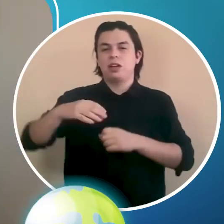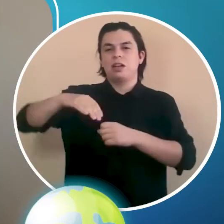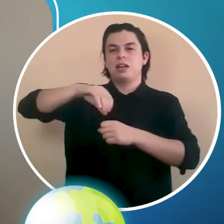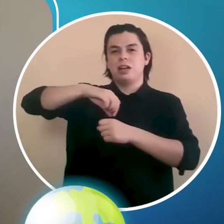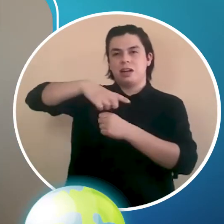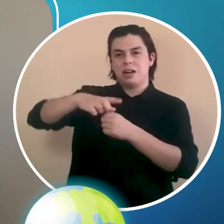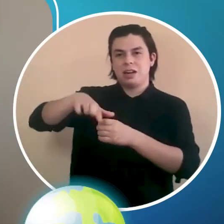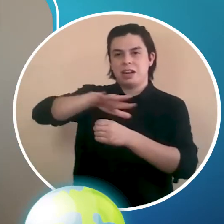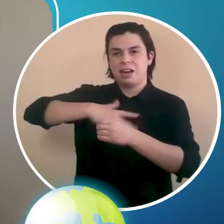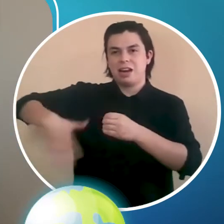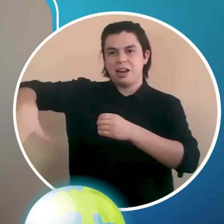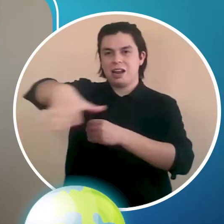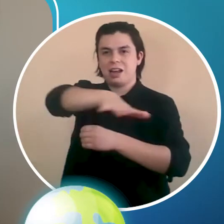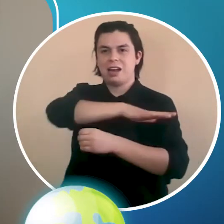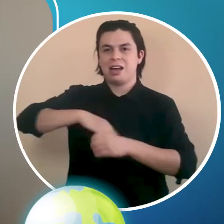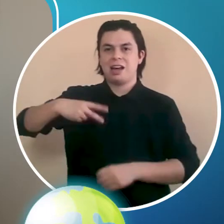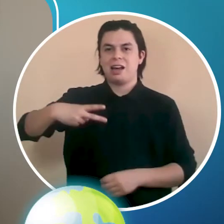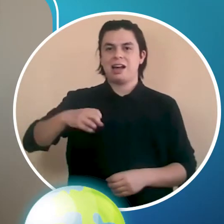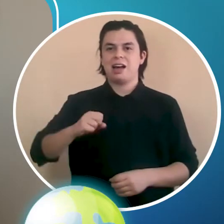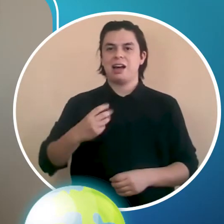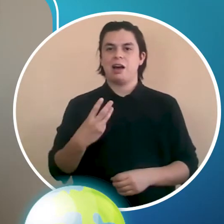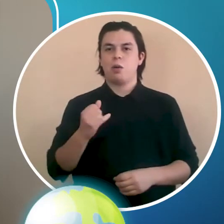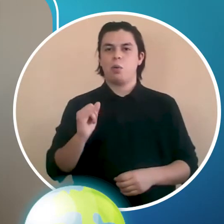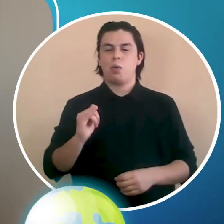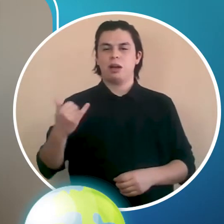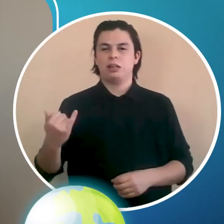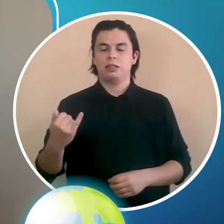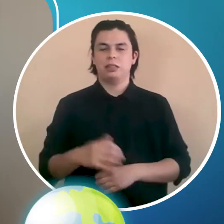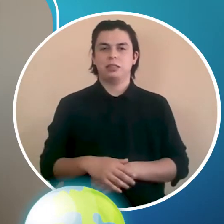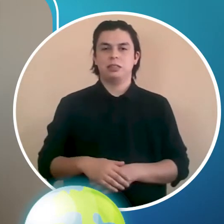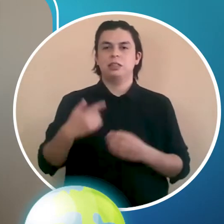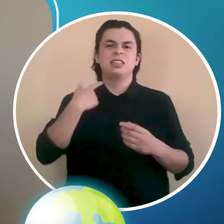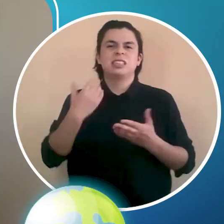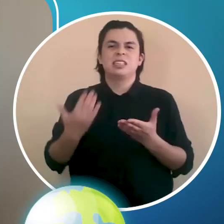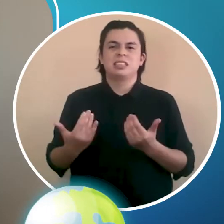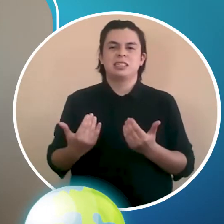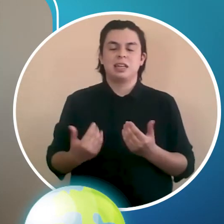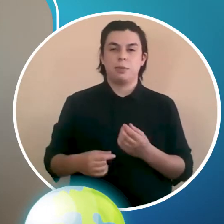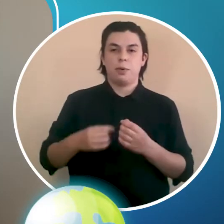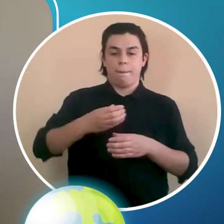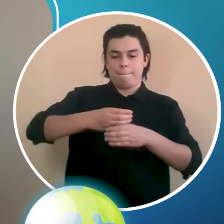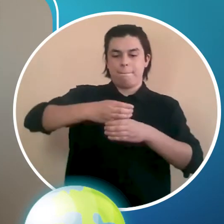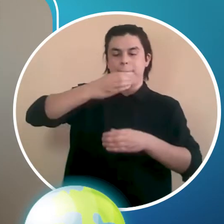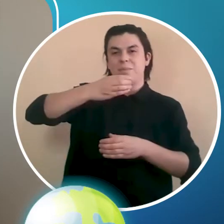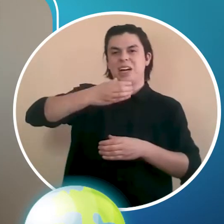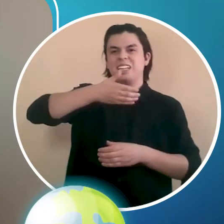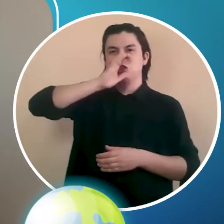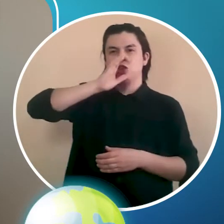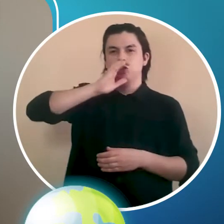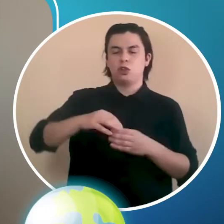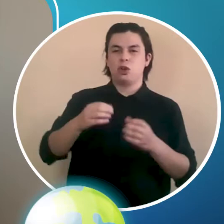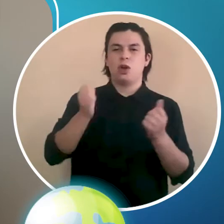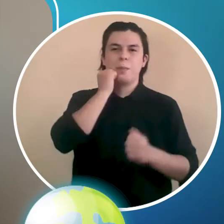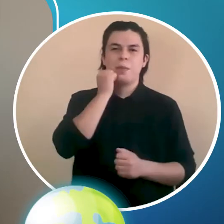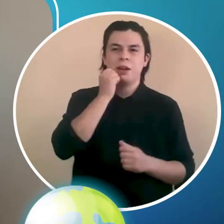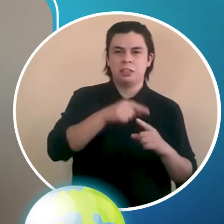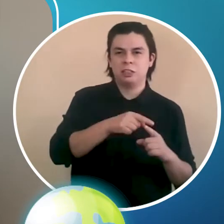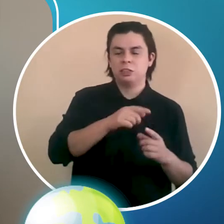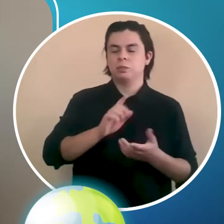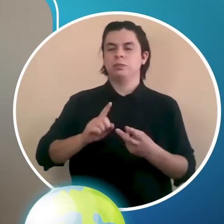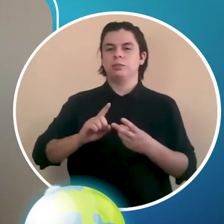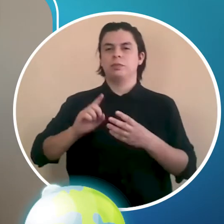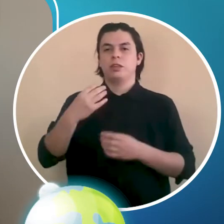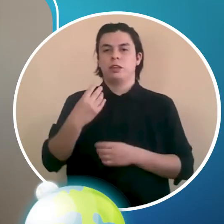Para nuestro experimento necesitaremos un vasito de plástico, cuatro palitos de